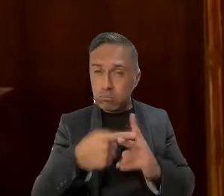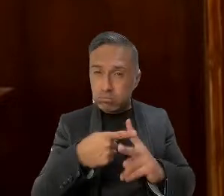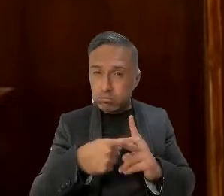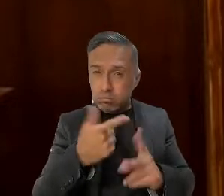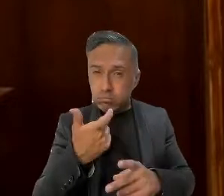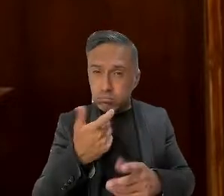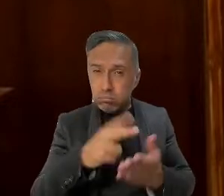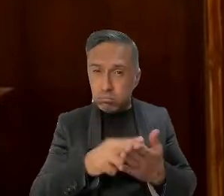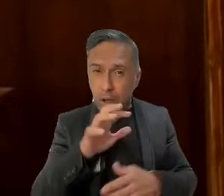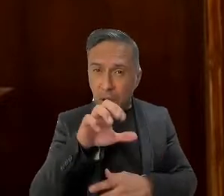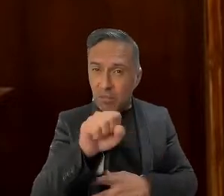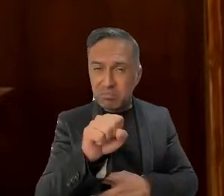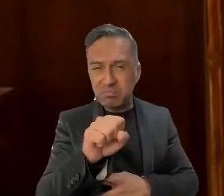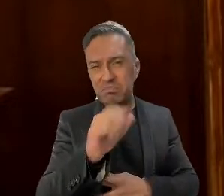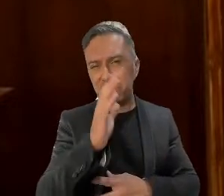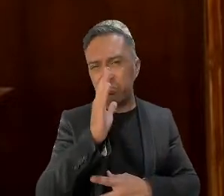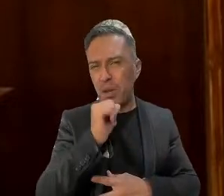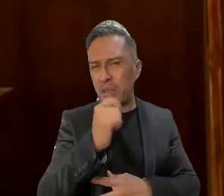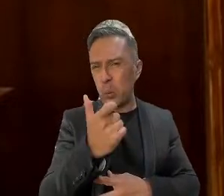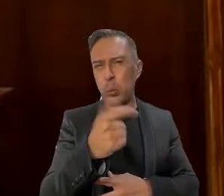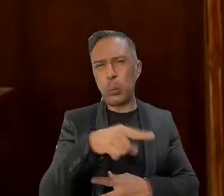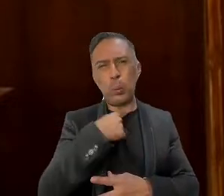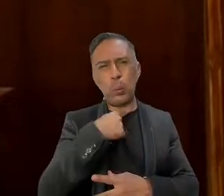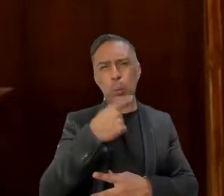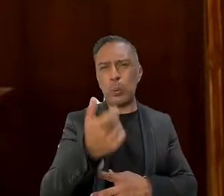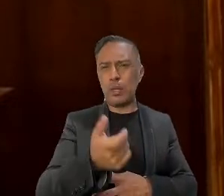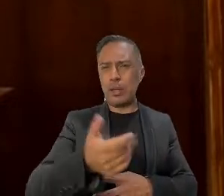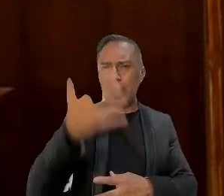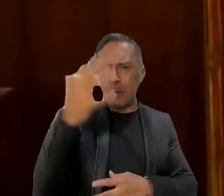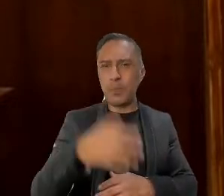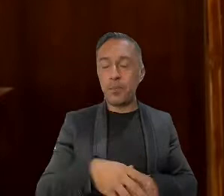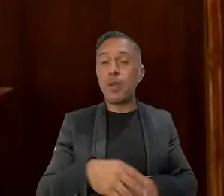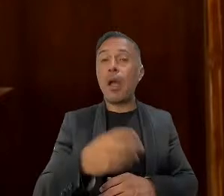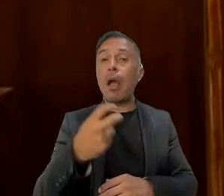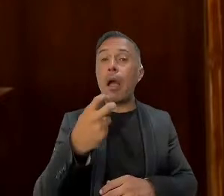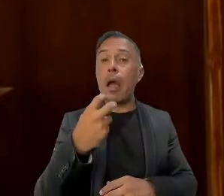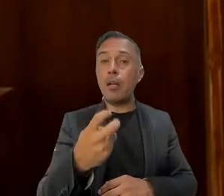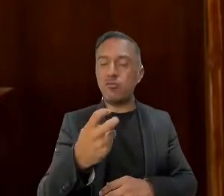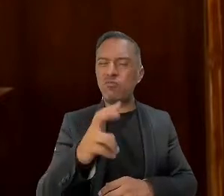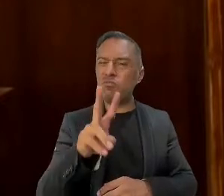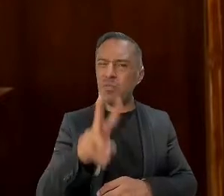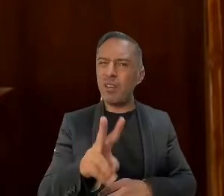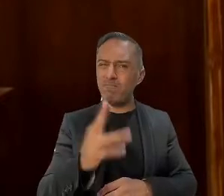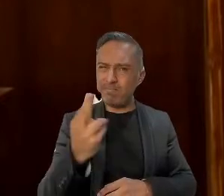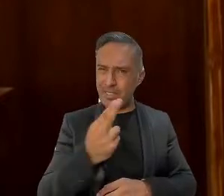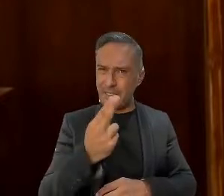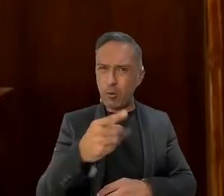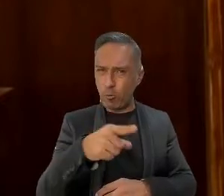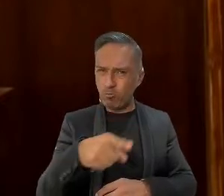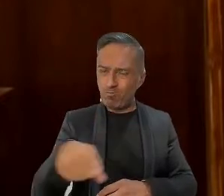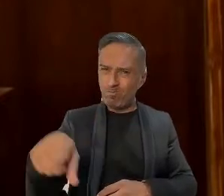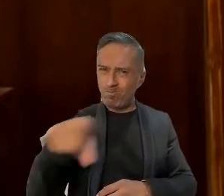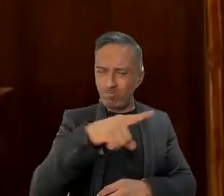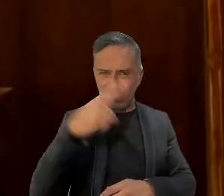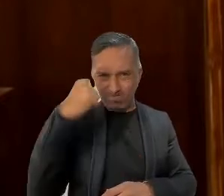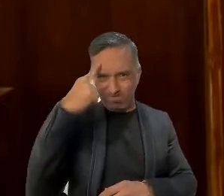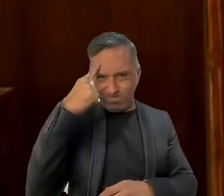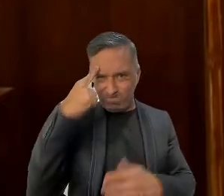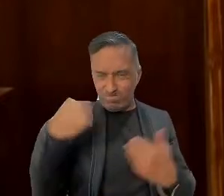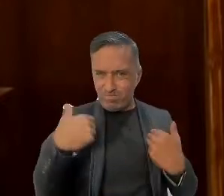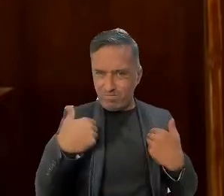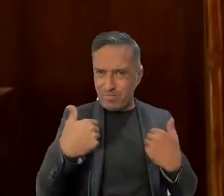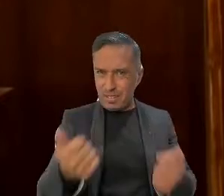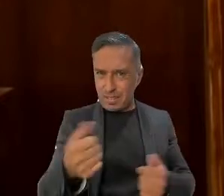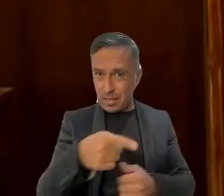Por tanto, es realmente necesario que tomemos conciencia sobre el cuidado del vital